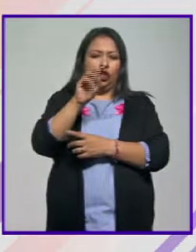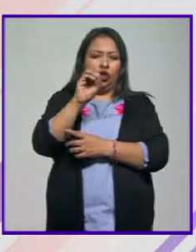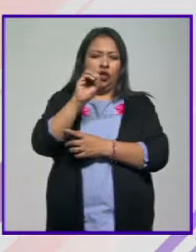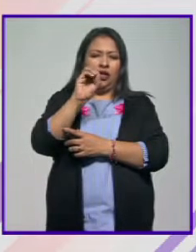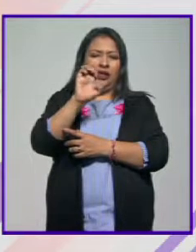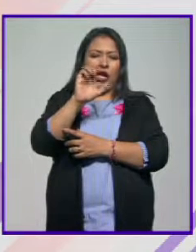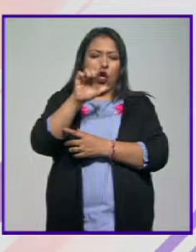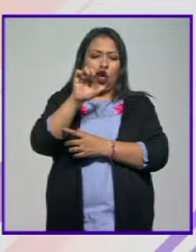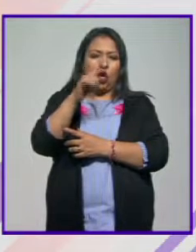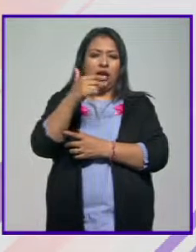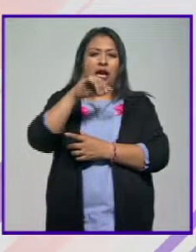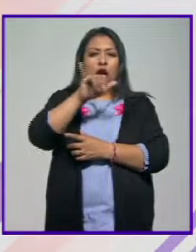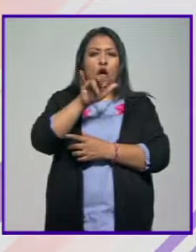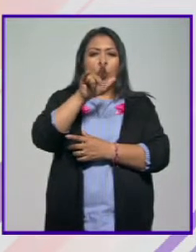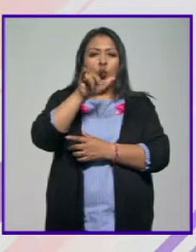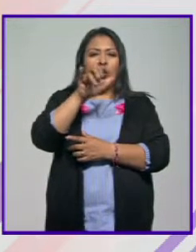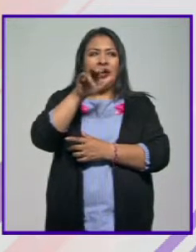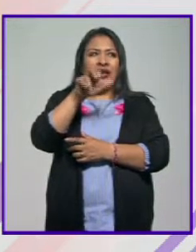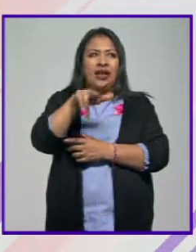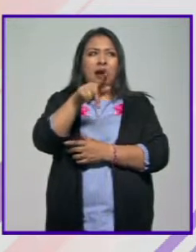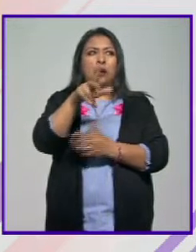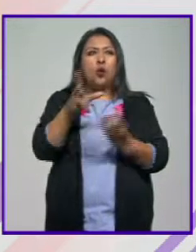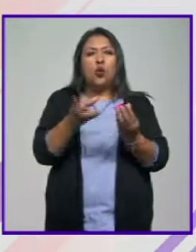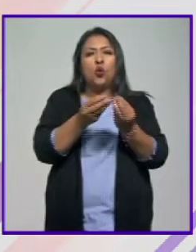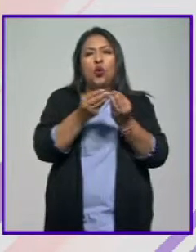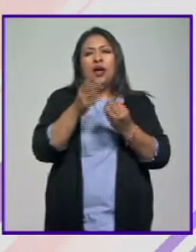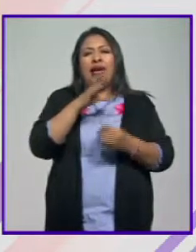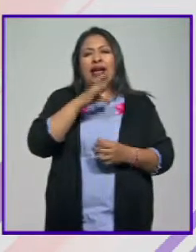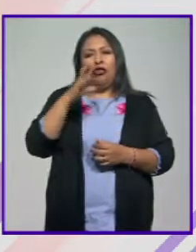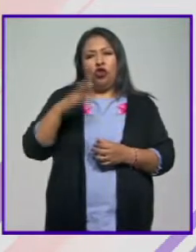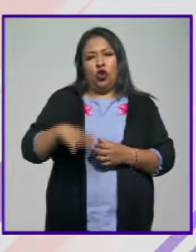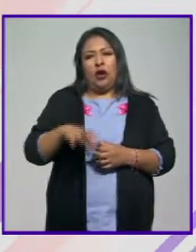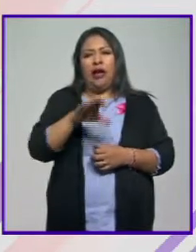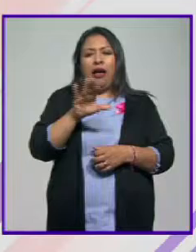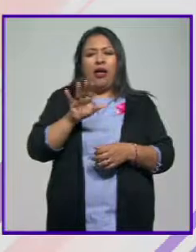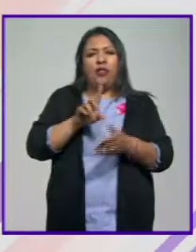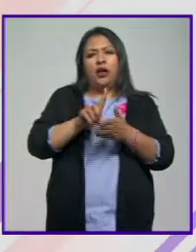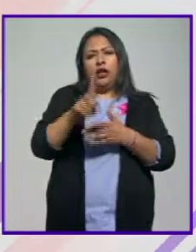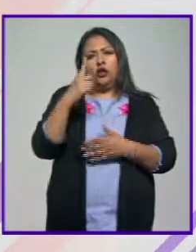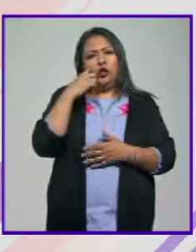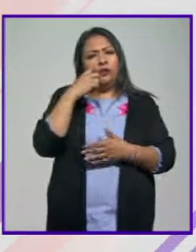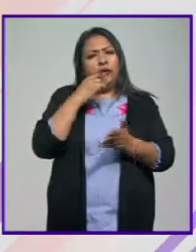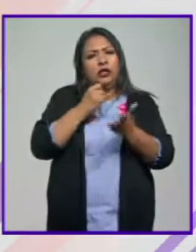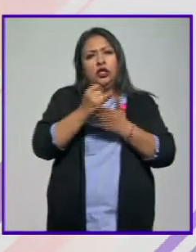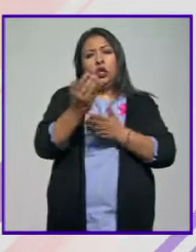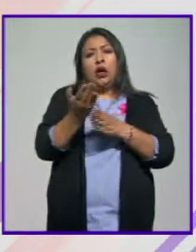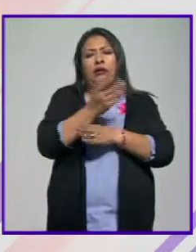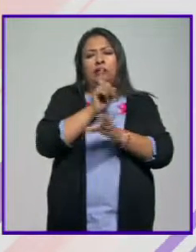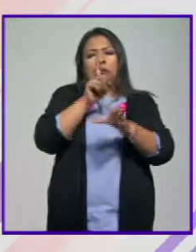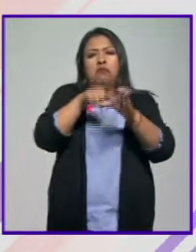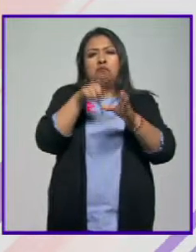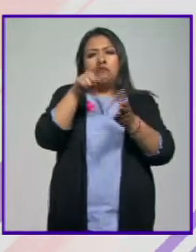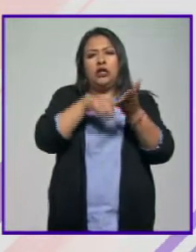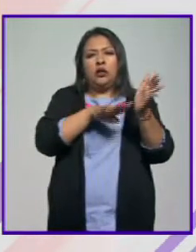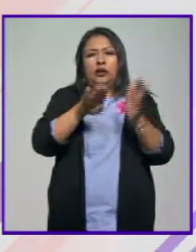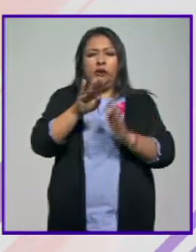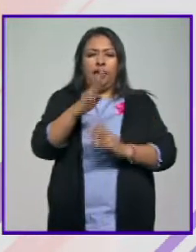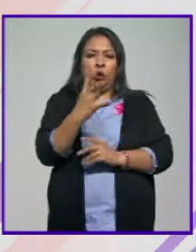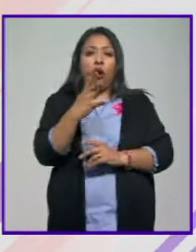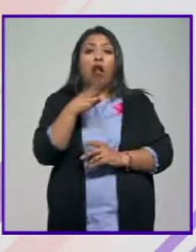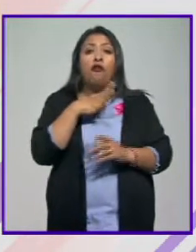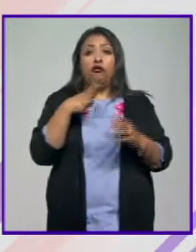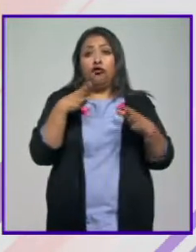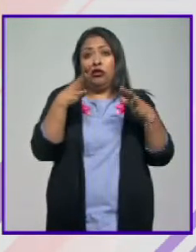Julián Cruz Alta, quien pertenece a Católicas por el Derecho a Decidir desde 1994, es creador,